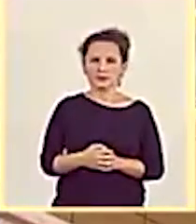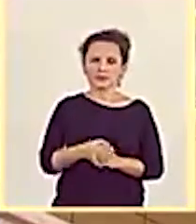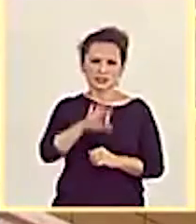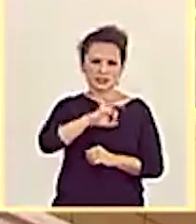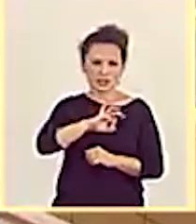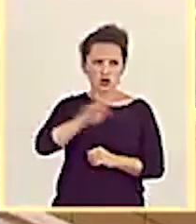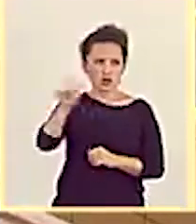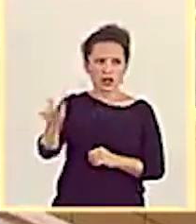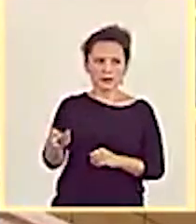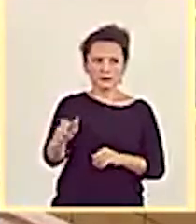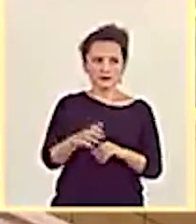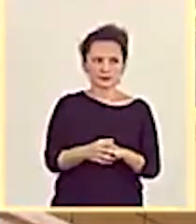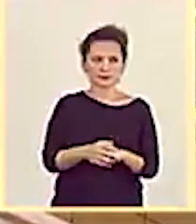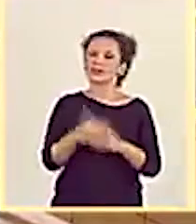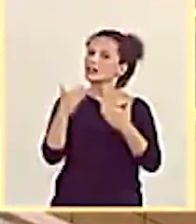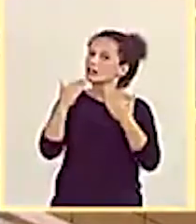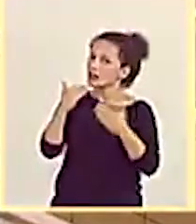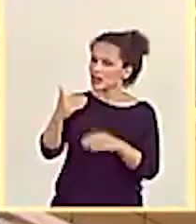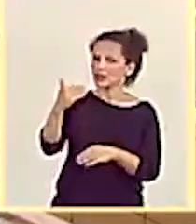Gracias, señora ministra.